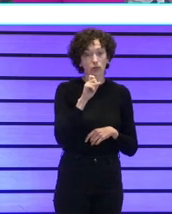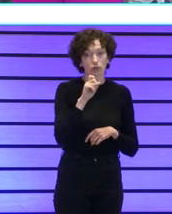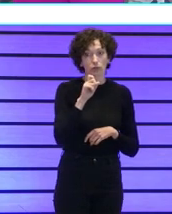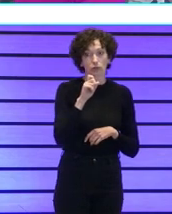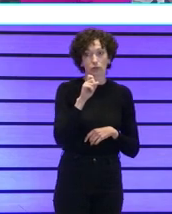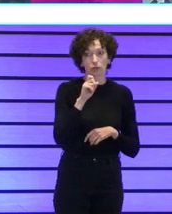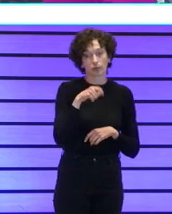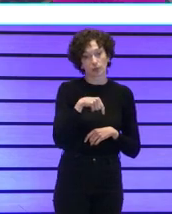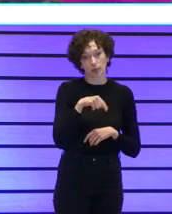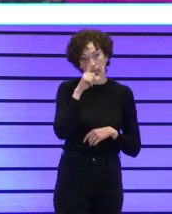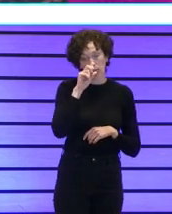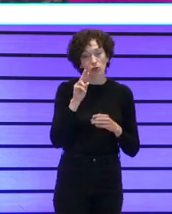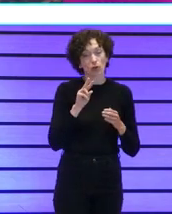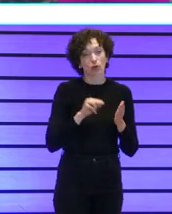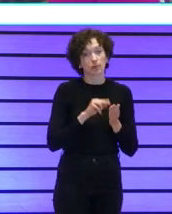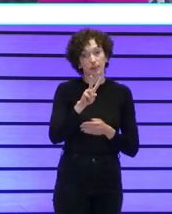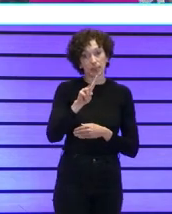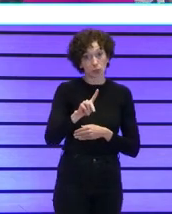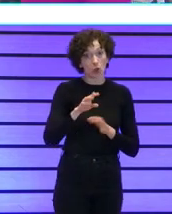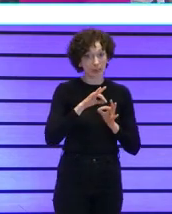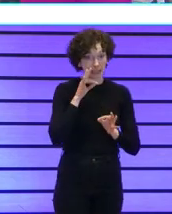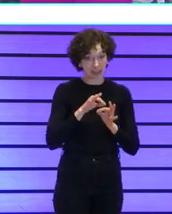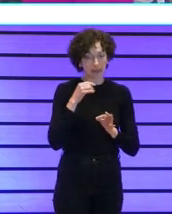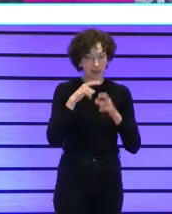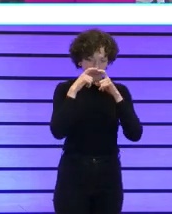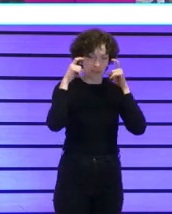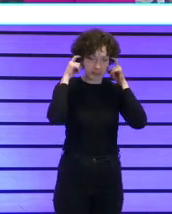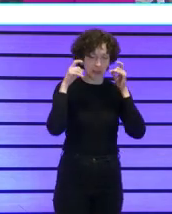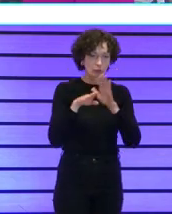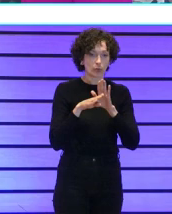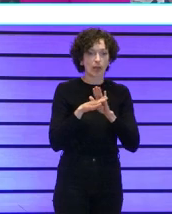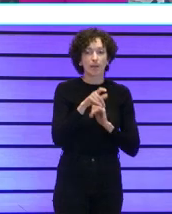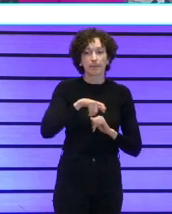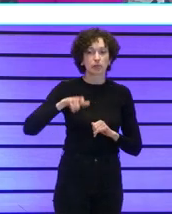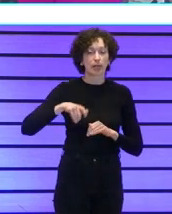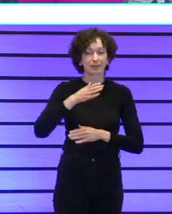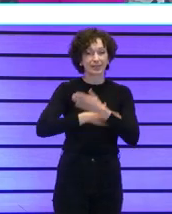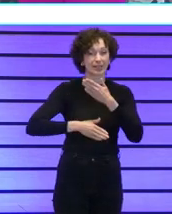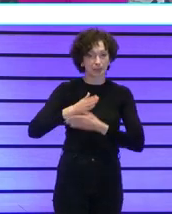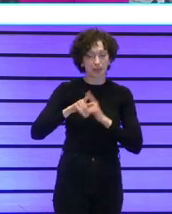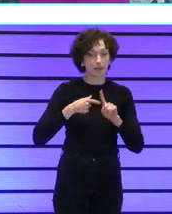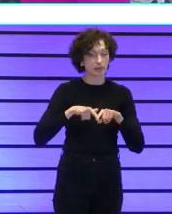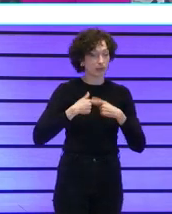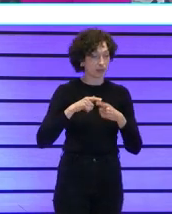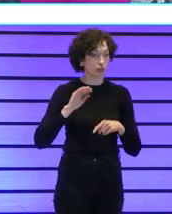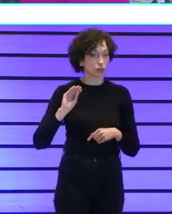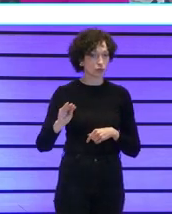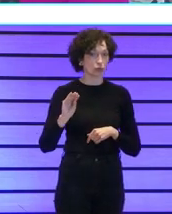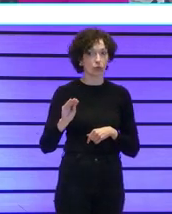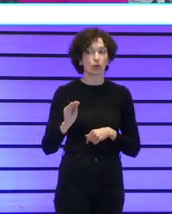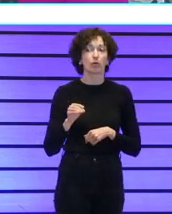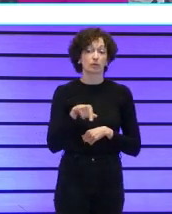septiembre del año 21 ahí estamos todavía con las mascarillas las personas con discapacidad y las familias se